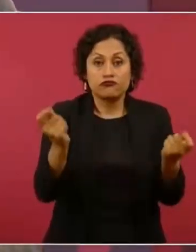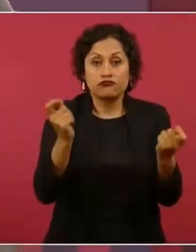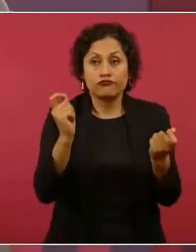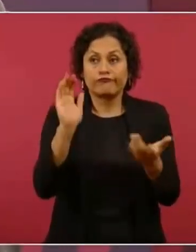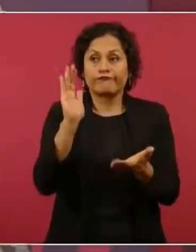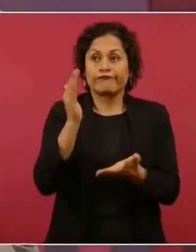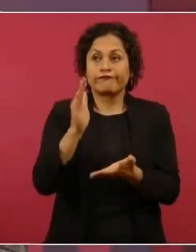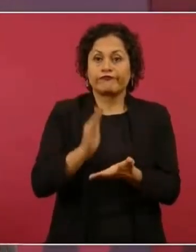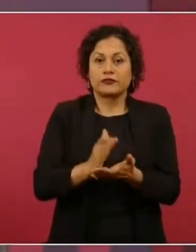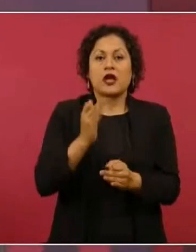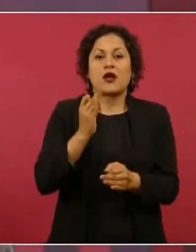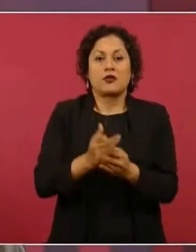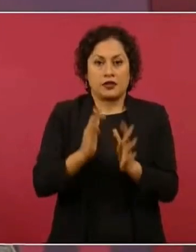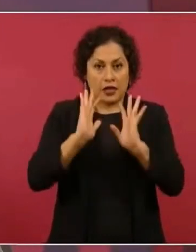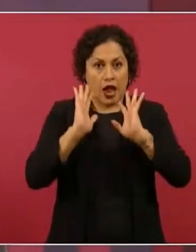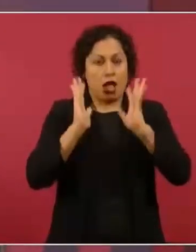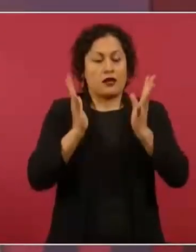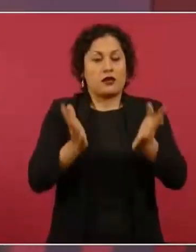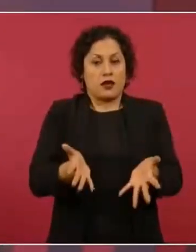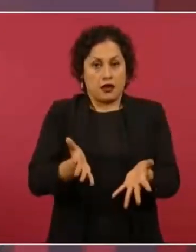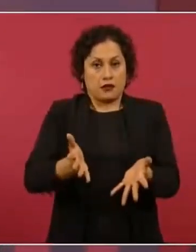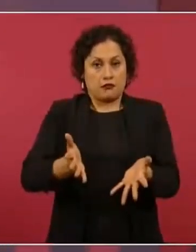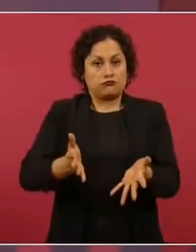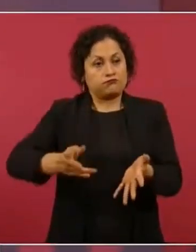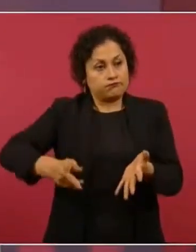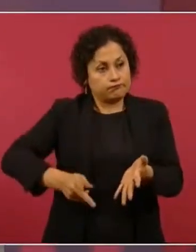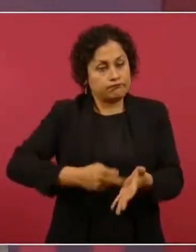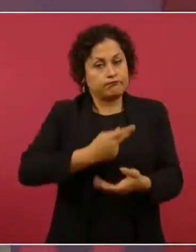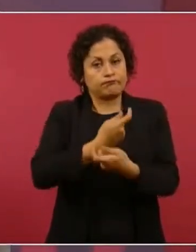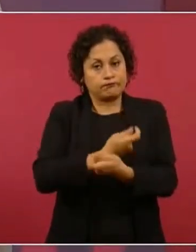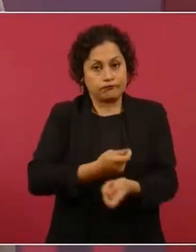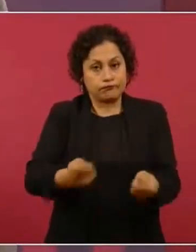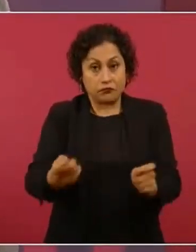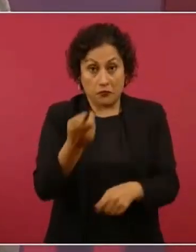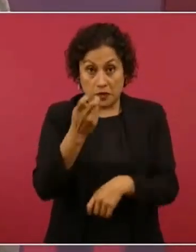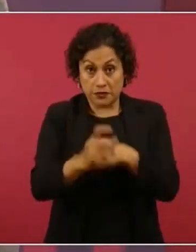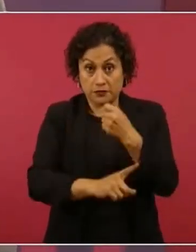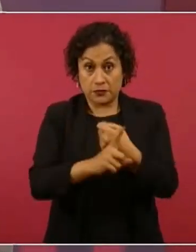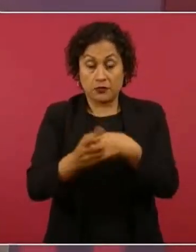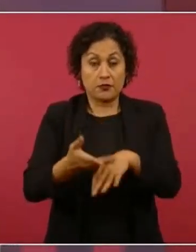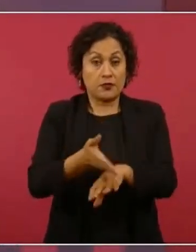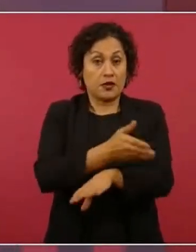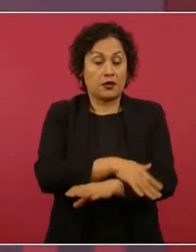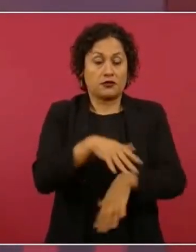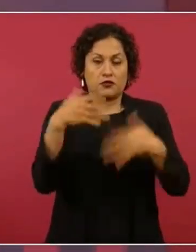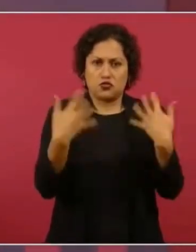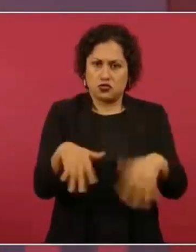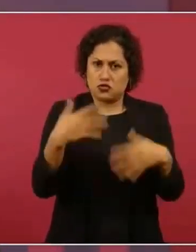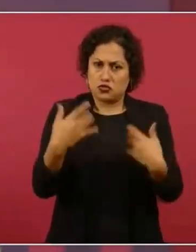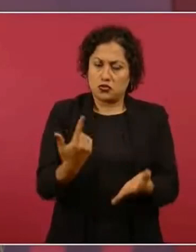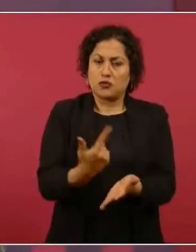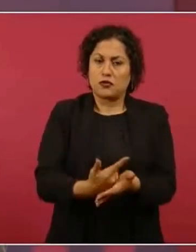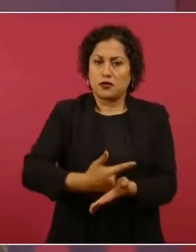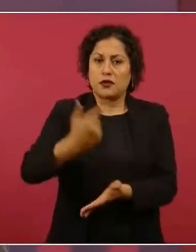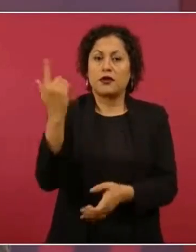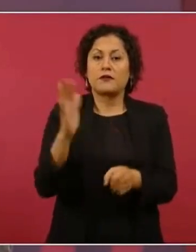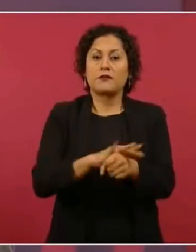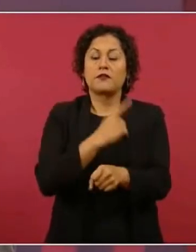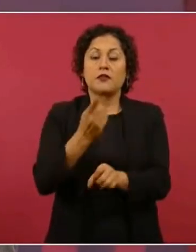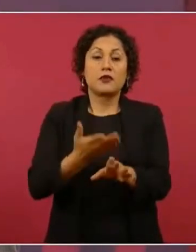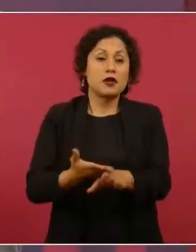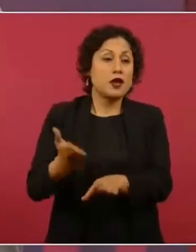que era un problema serio porque era parte de una gran